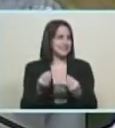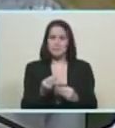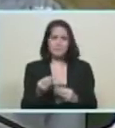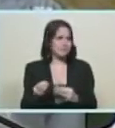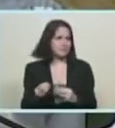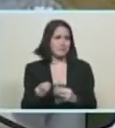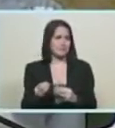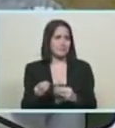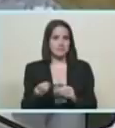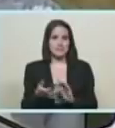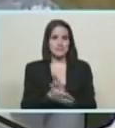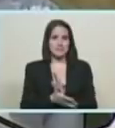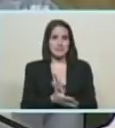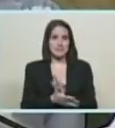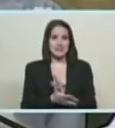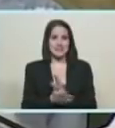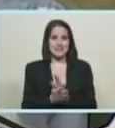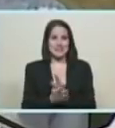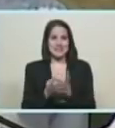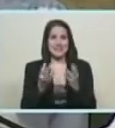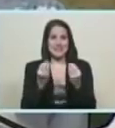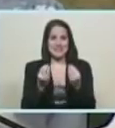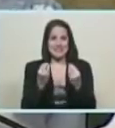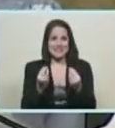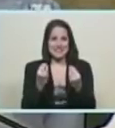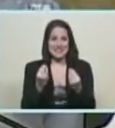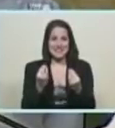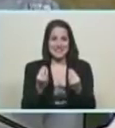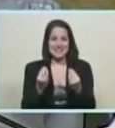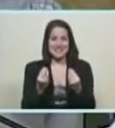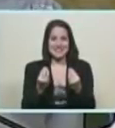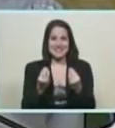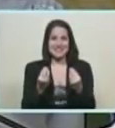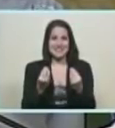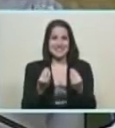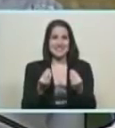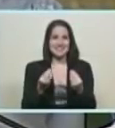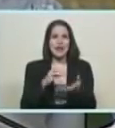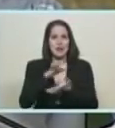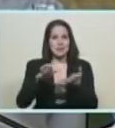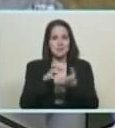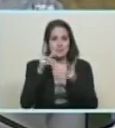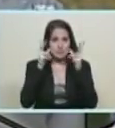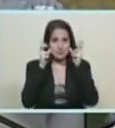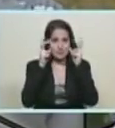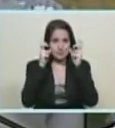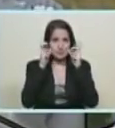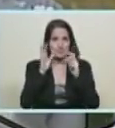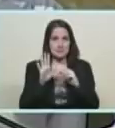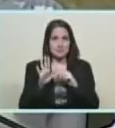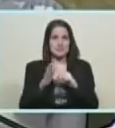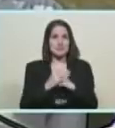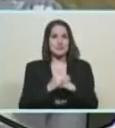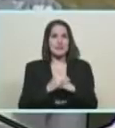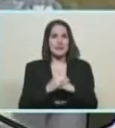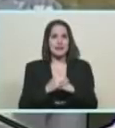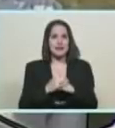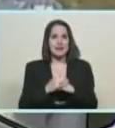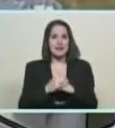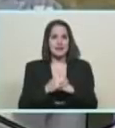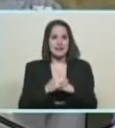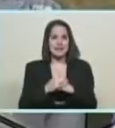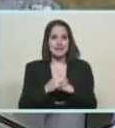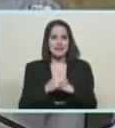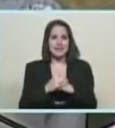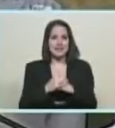todos los funcionarios que hemos escogido esta hermosa tierra en virtud de los importantes carnavales que se